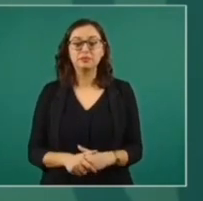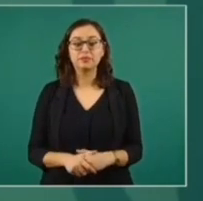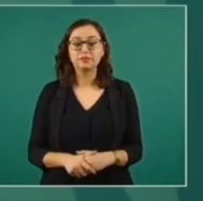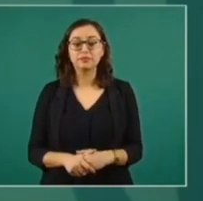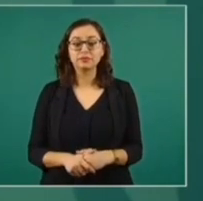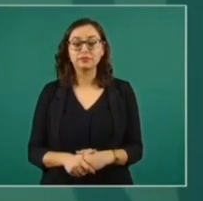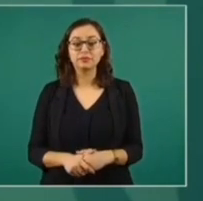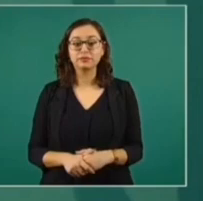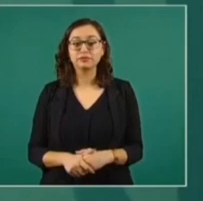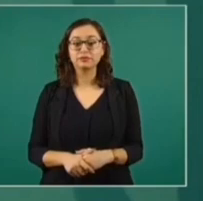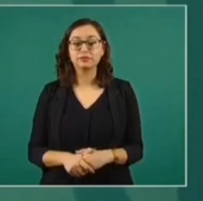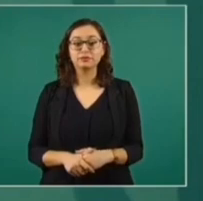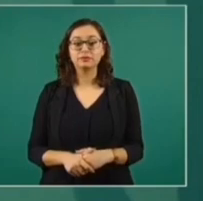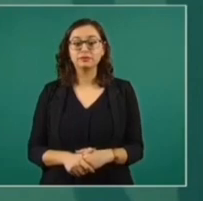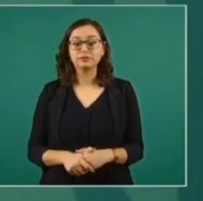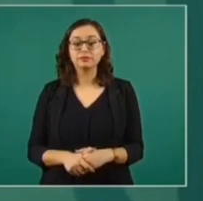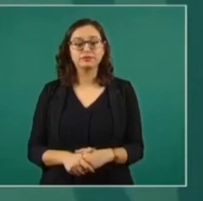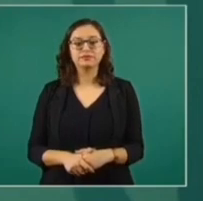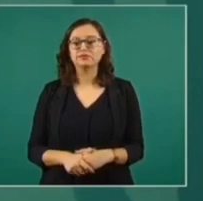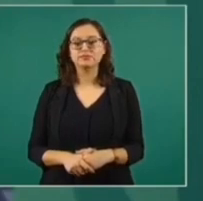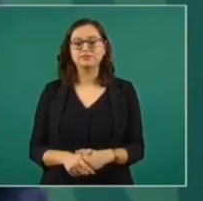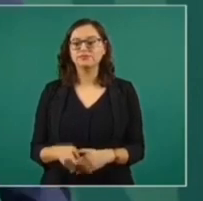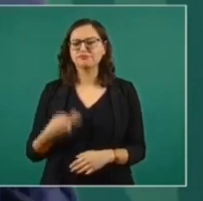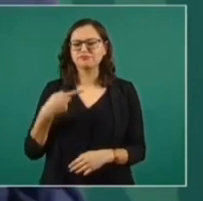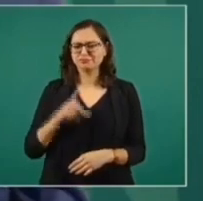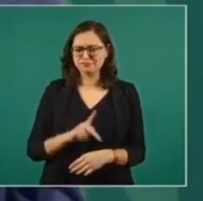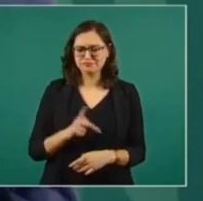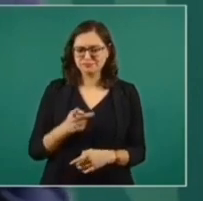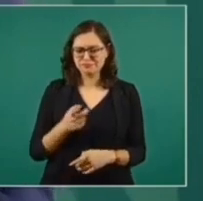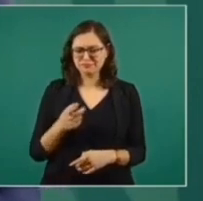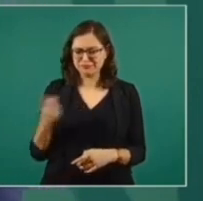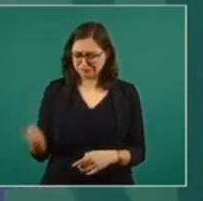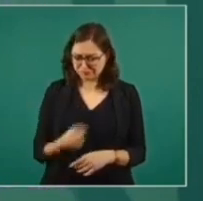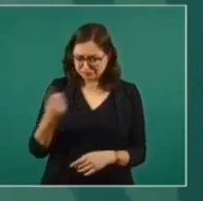Ah, no, se quedaron, pero no van a estar eternamente.